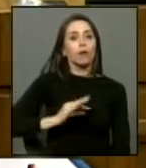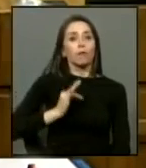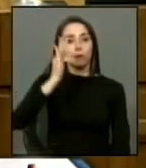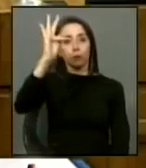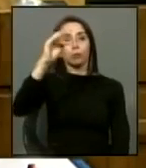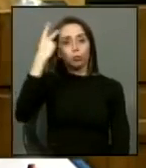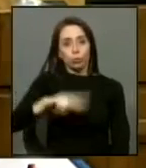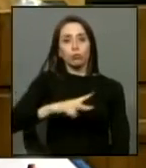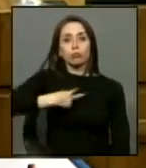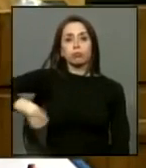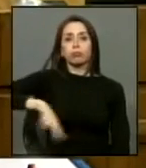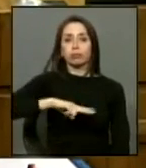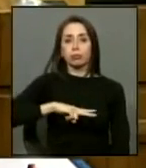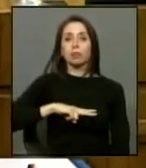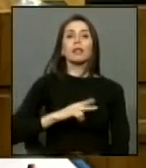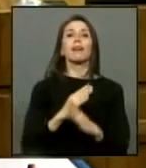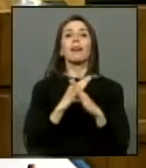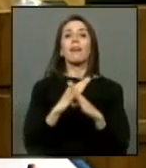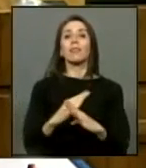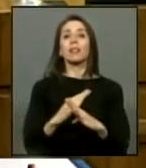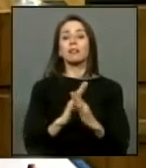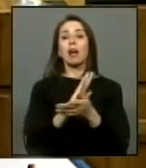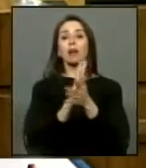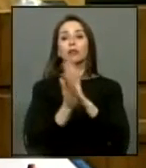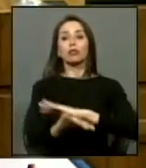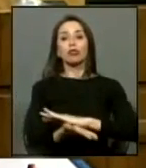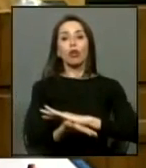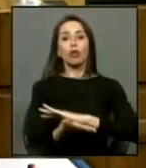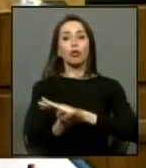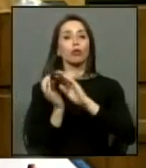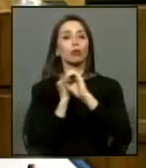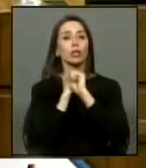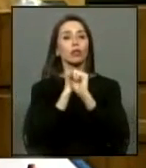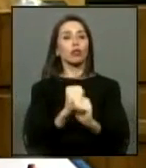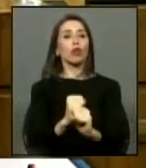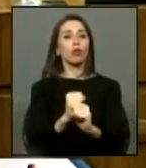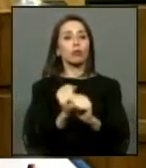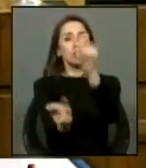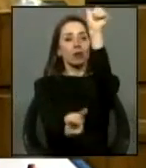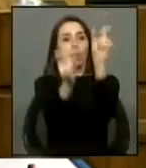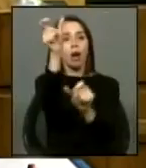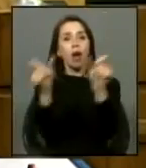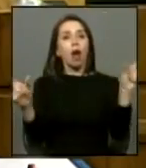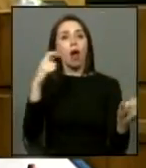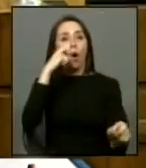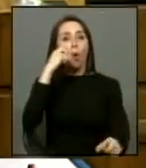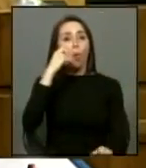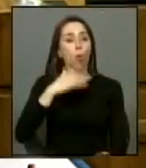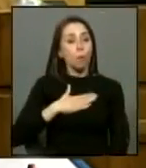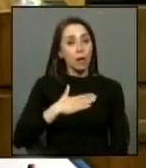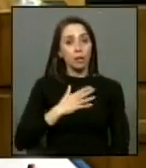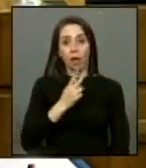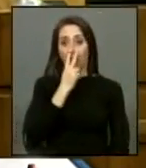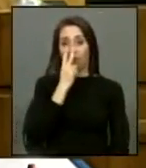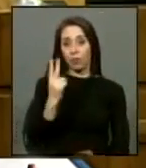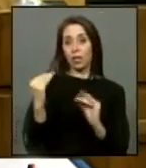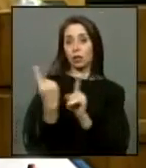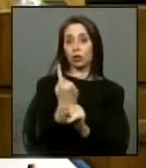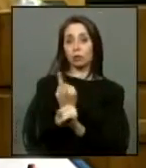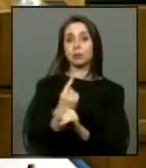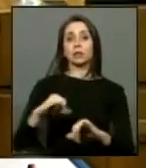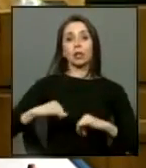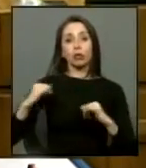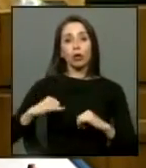nos pertenece y tenemos que evitar todo lo que vaya contra la humanidad uno ve por ejemplo y conversa con la